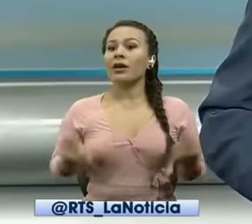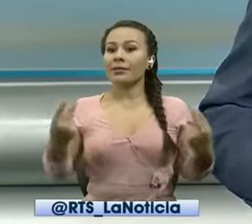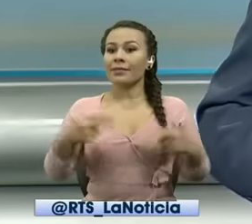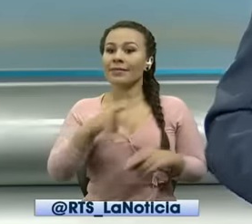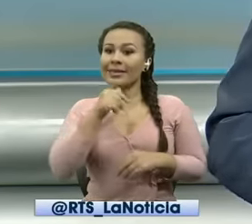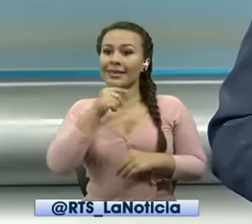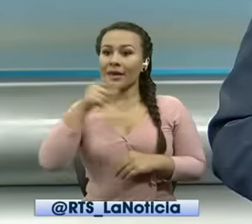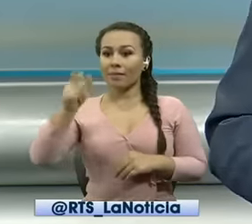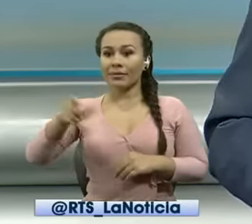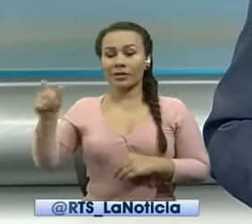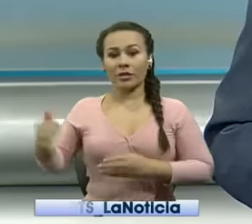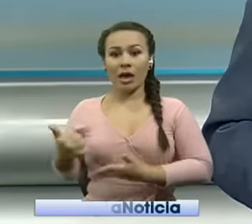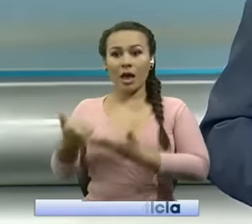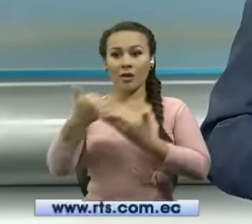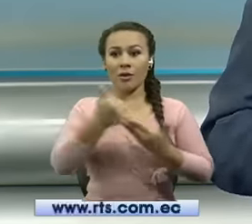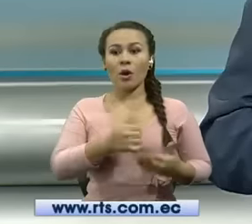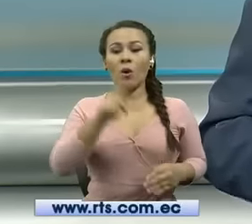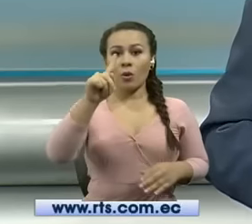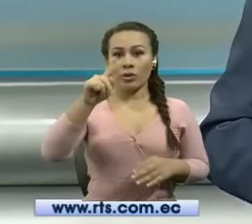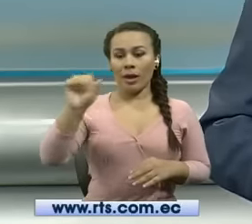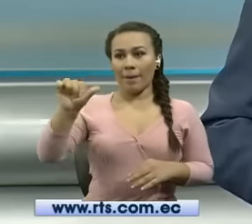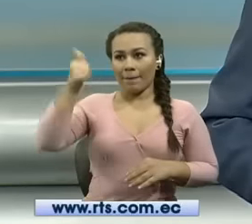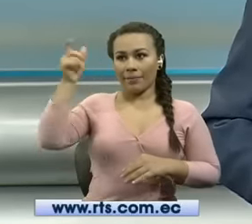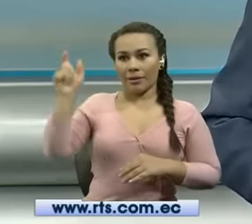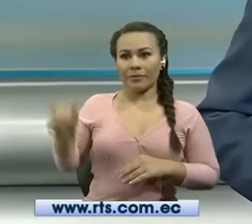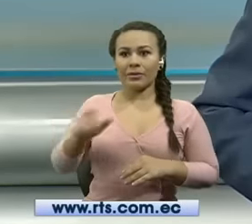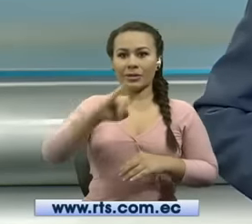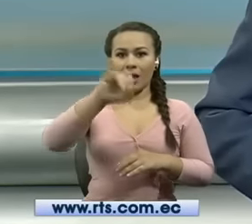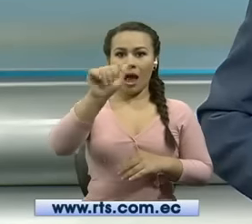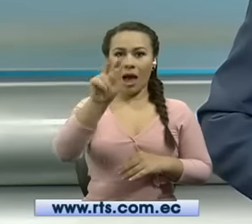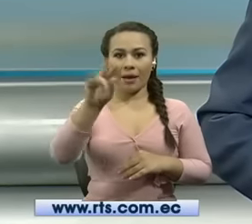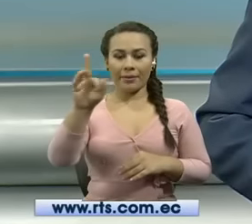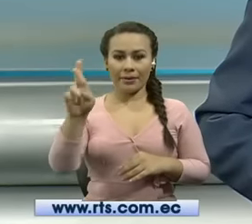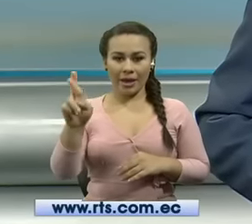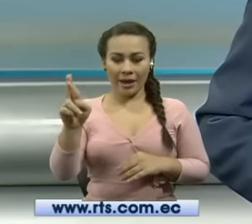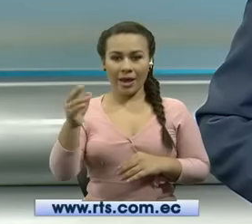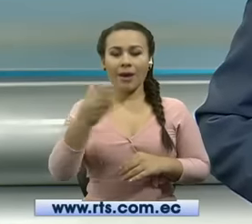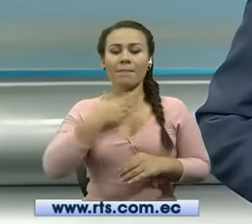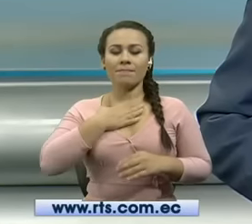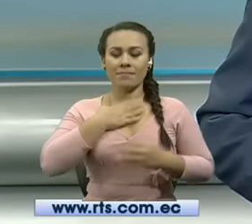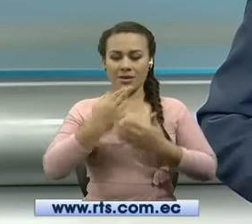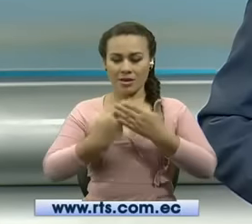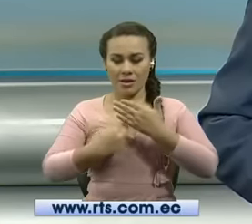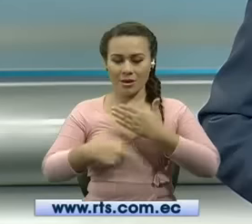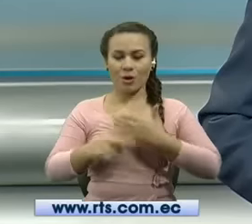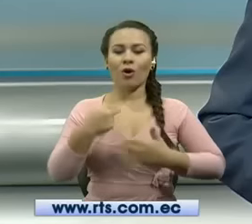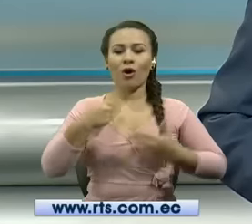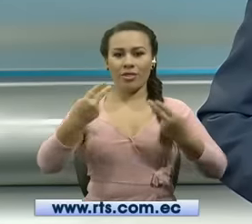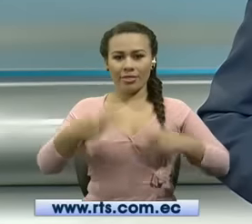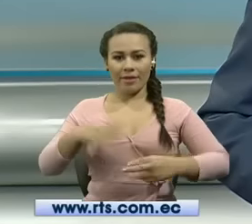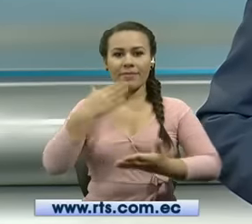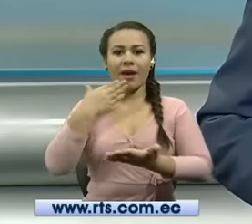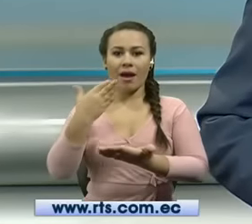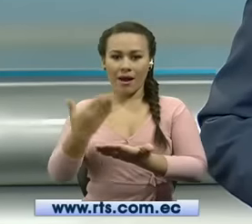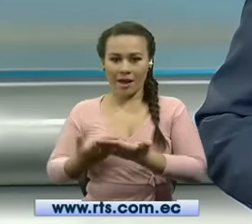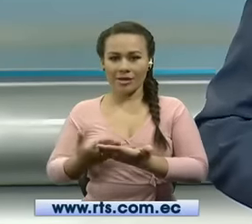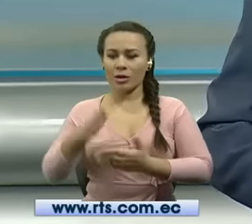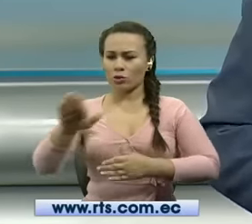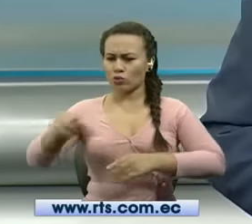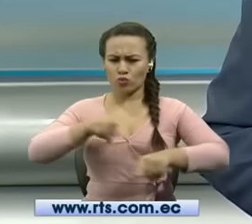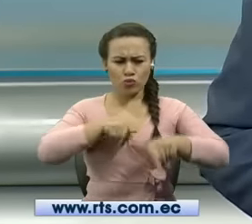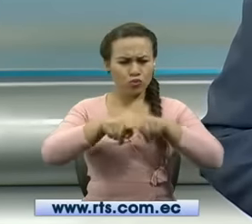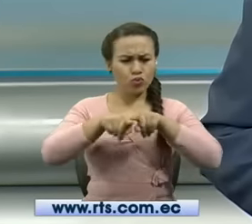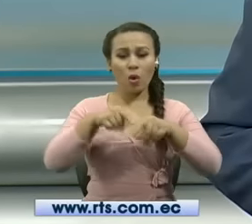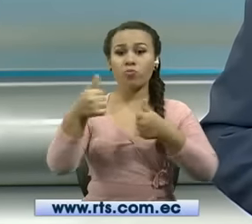asesoramiento o la ayuda de un productor externo que es Javier Gavilanes Franco mi hijo al que le agradecemos también él es